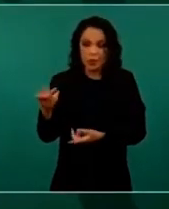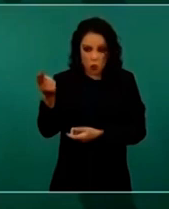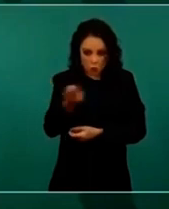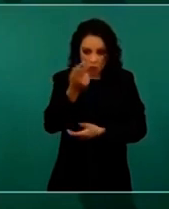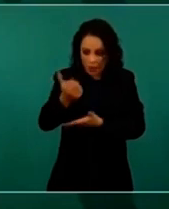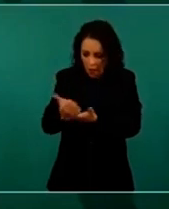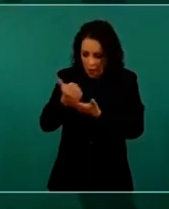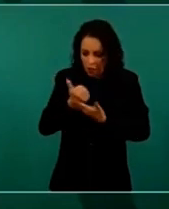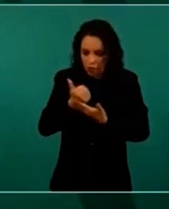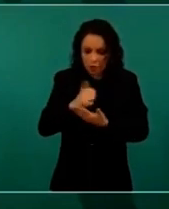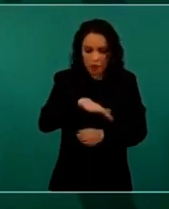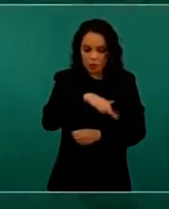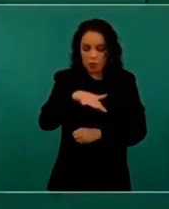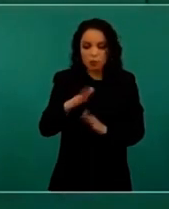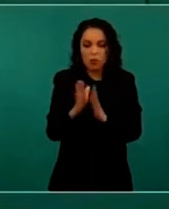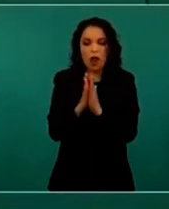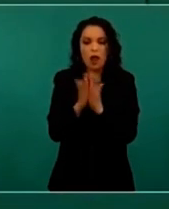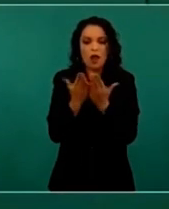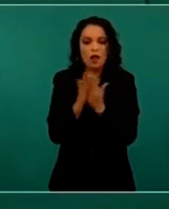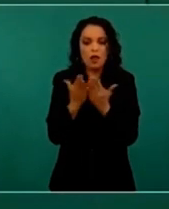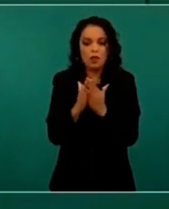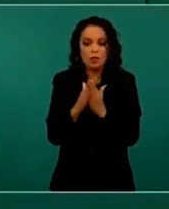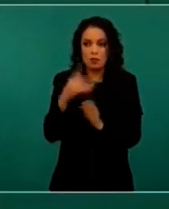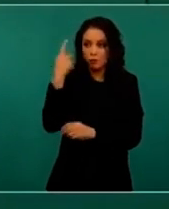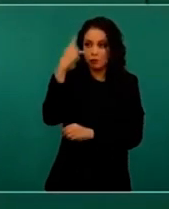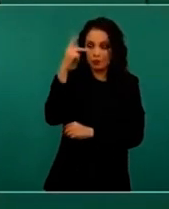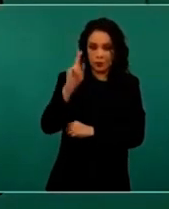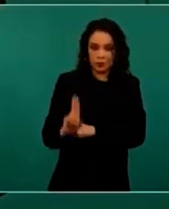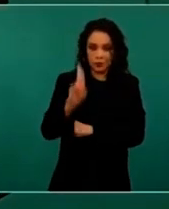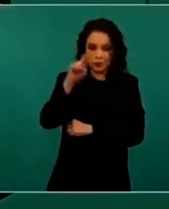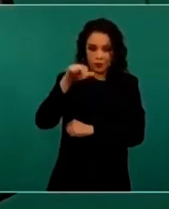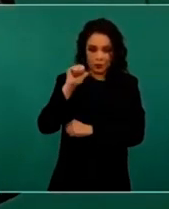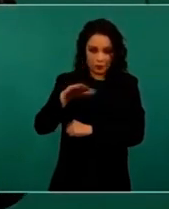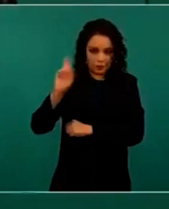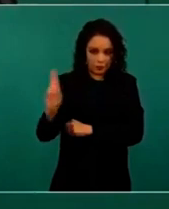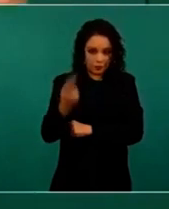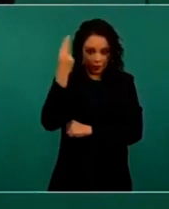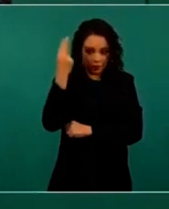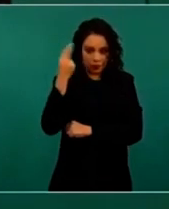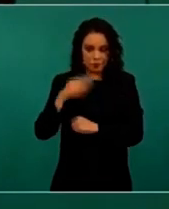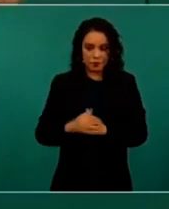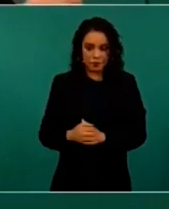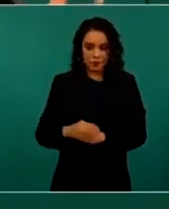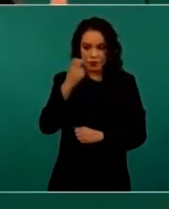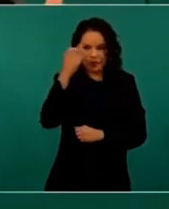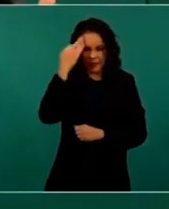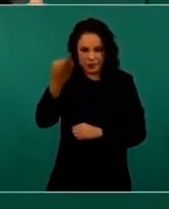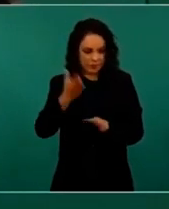de la UNAM durante el periodo neoliberal